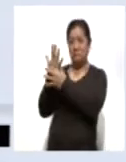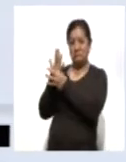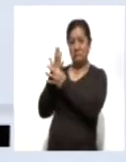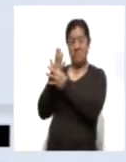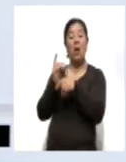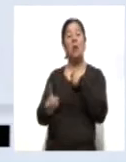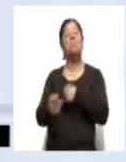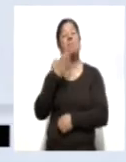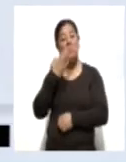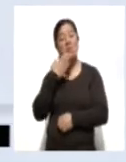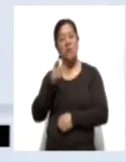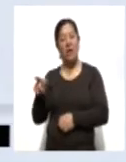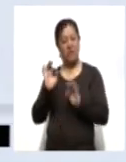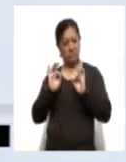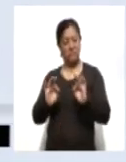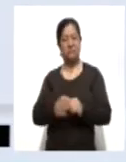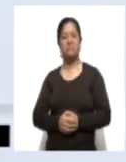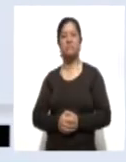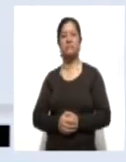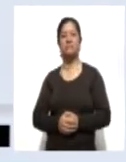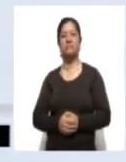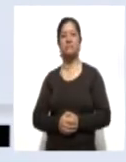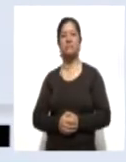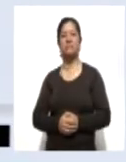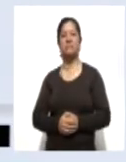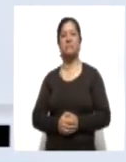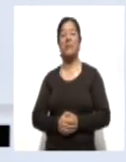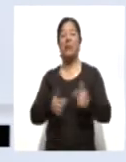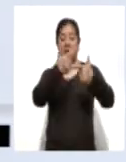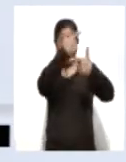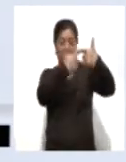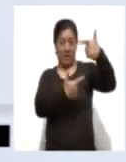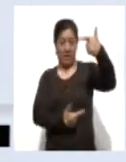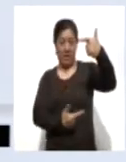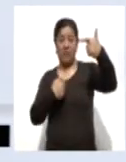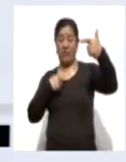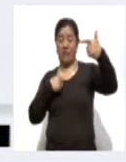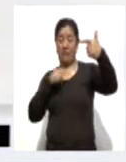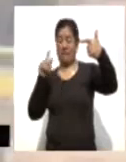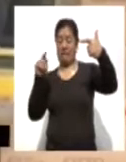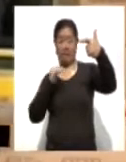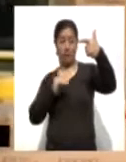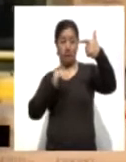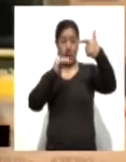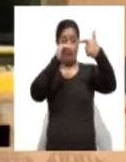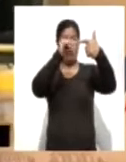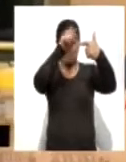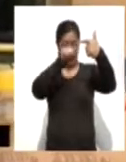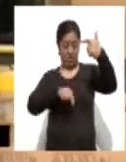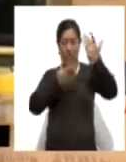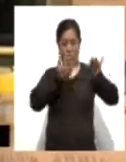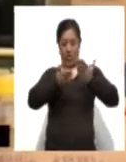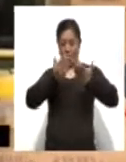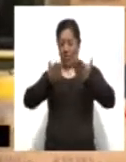colocan también en diferentes rubros en la parte alta de la tabla en comparación con muchos estados. Marco Mena apuntó que